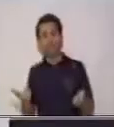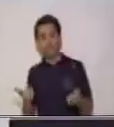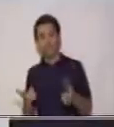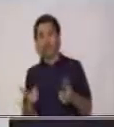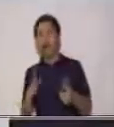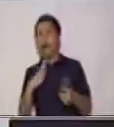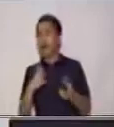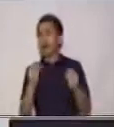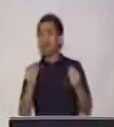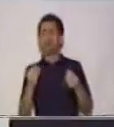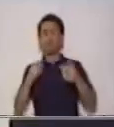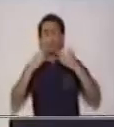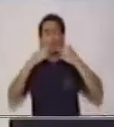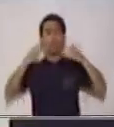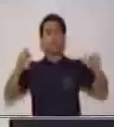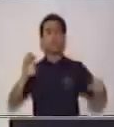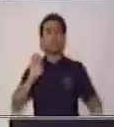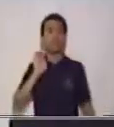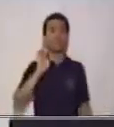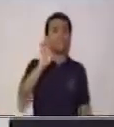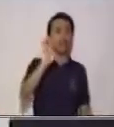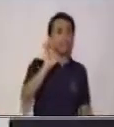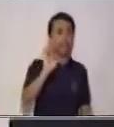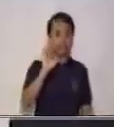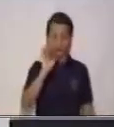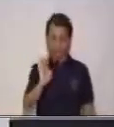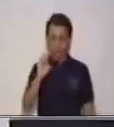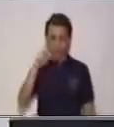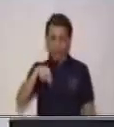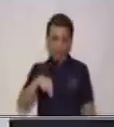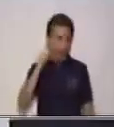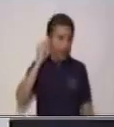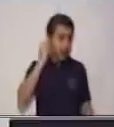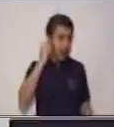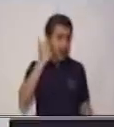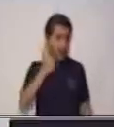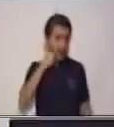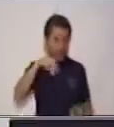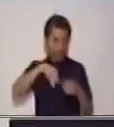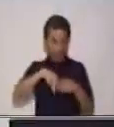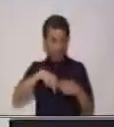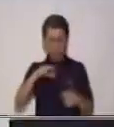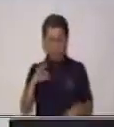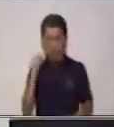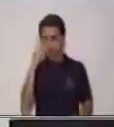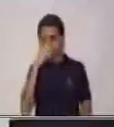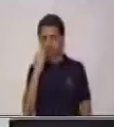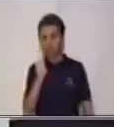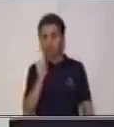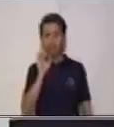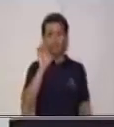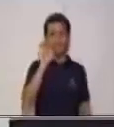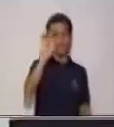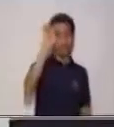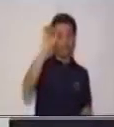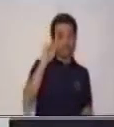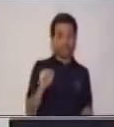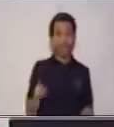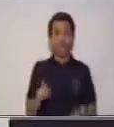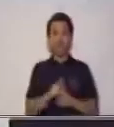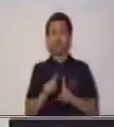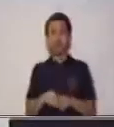publicidad engañosa. Lo que busca es solamente que perdamos nuestro dinero o que